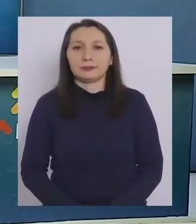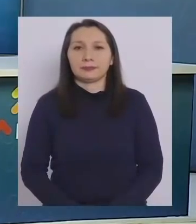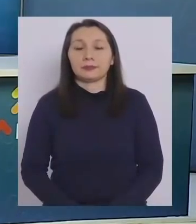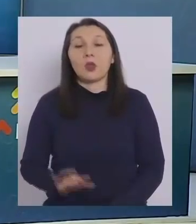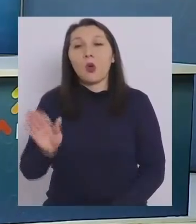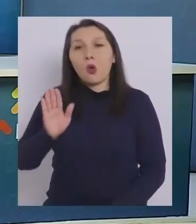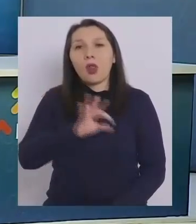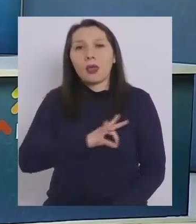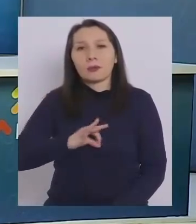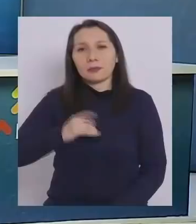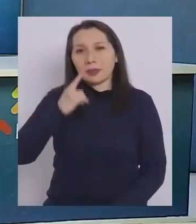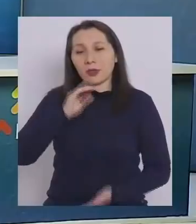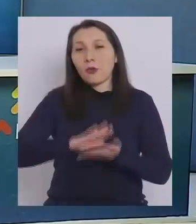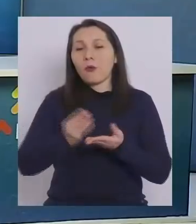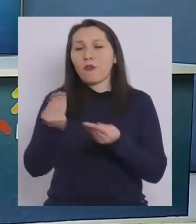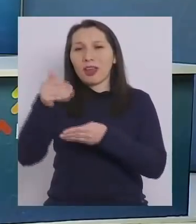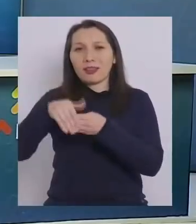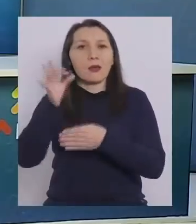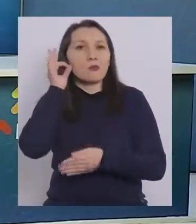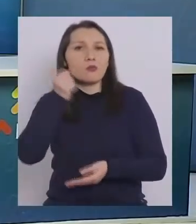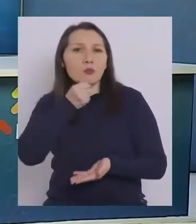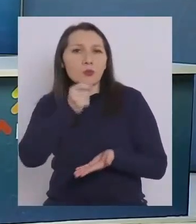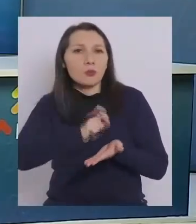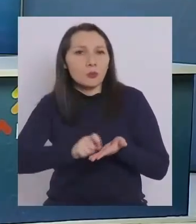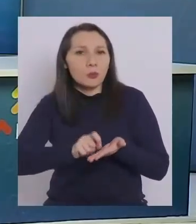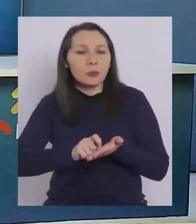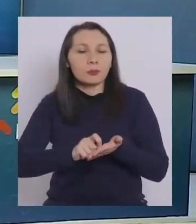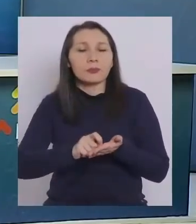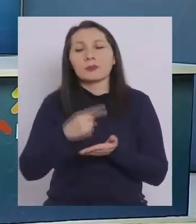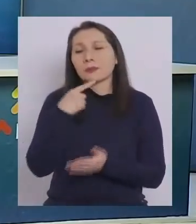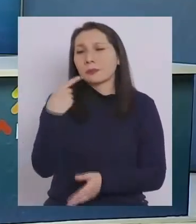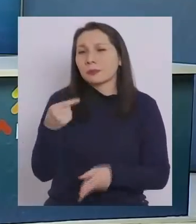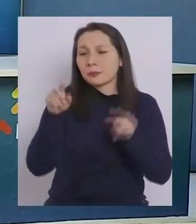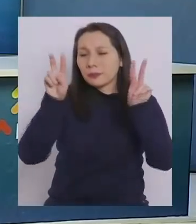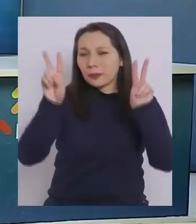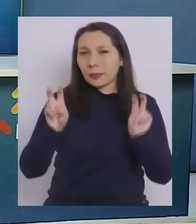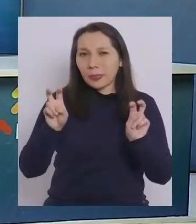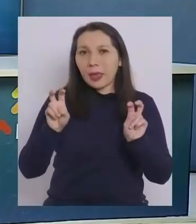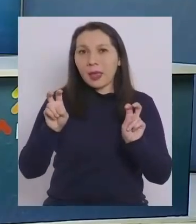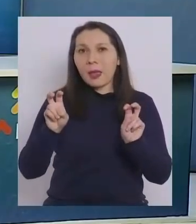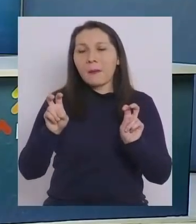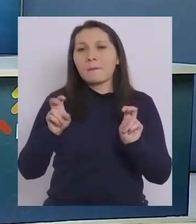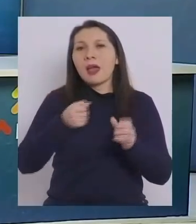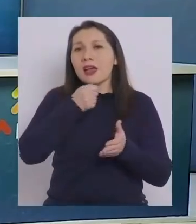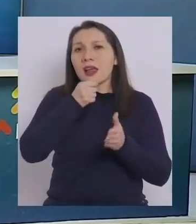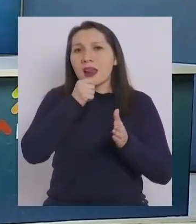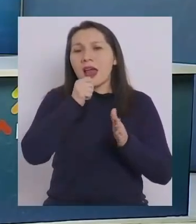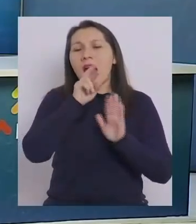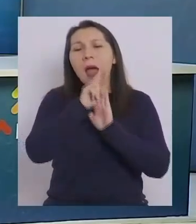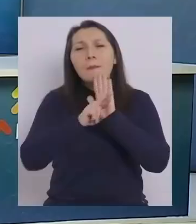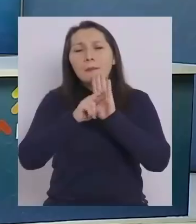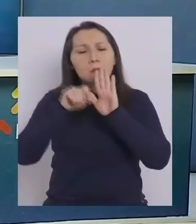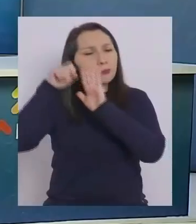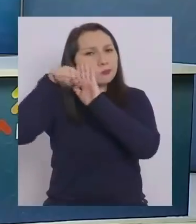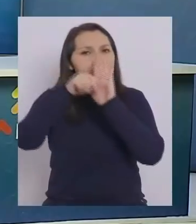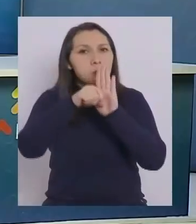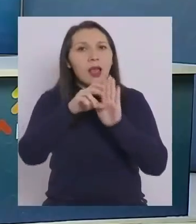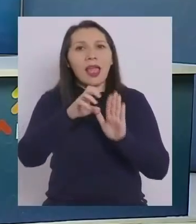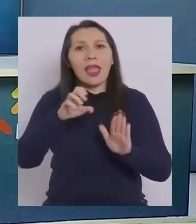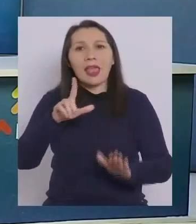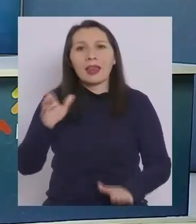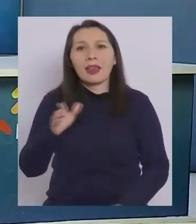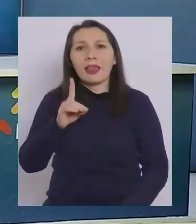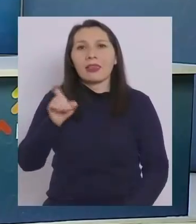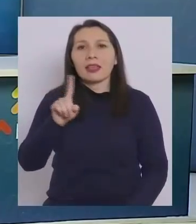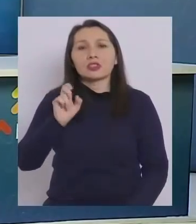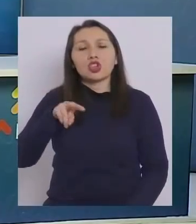Hola, ministro. ¿Cómo está? Muy buenas tardes. Preguntarle sobre un reportaje que se emitió en el medio del desconcierto que dio a conocer